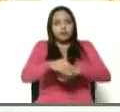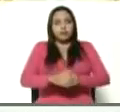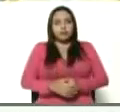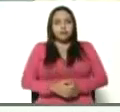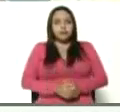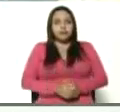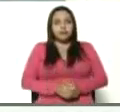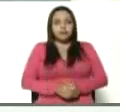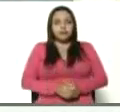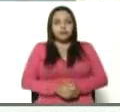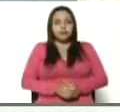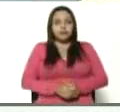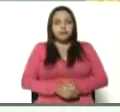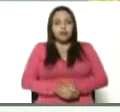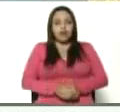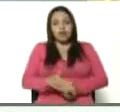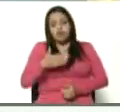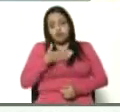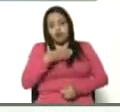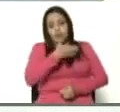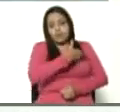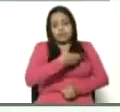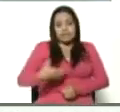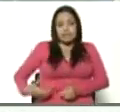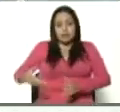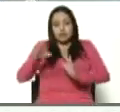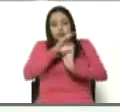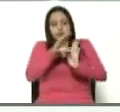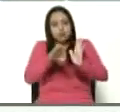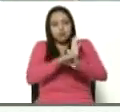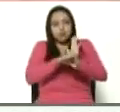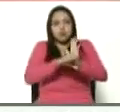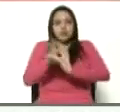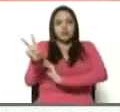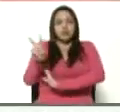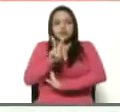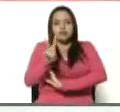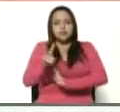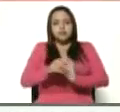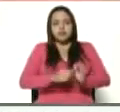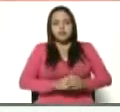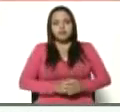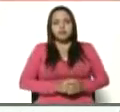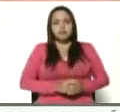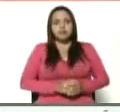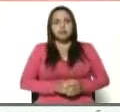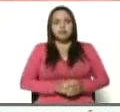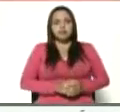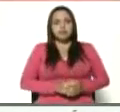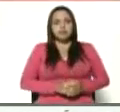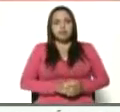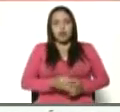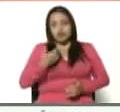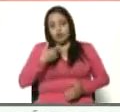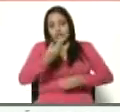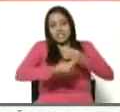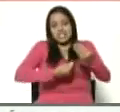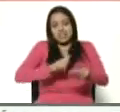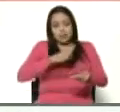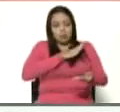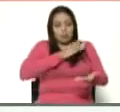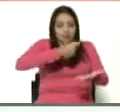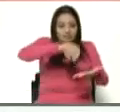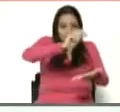Me tocó, como presidente constitucional de la República Bolivariana de Venezuela, estampar mi firma